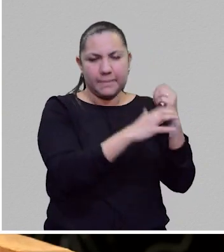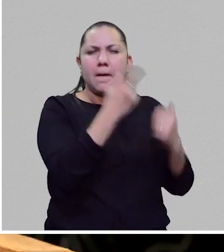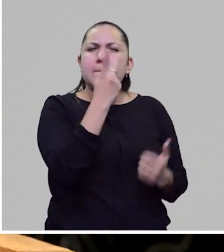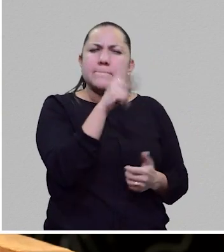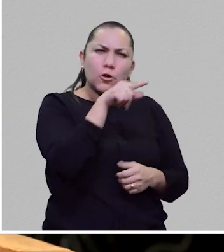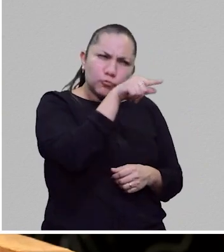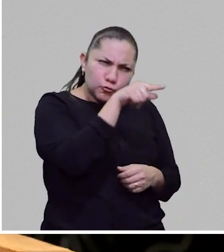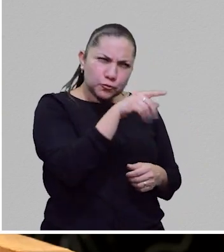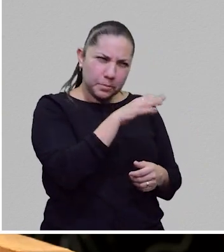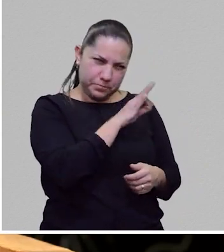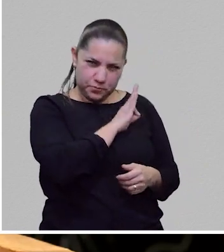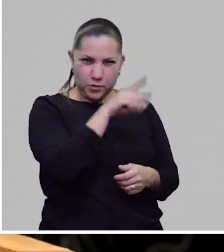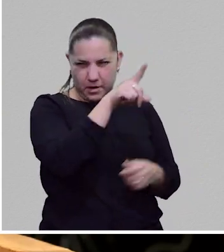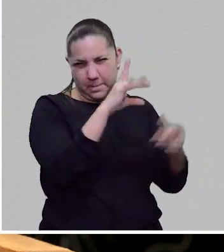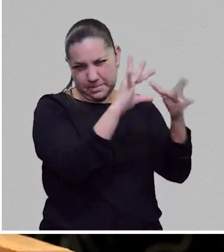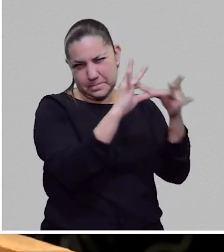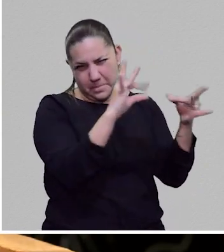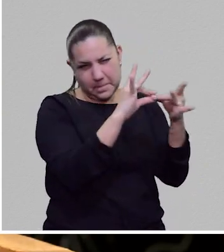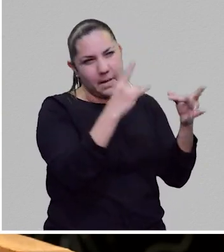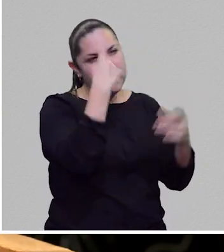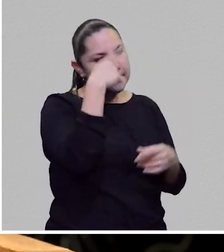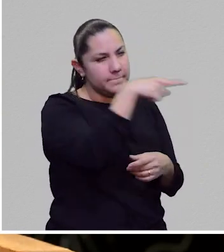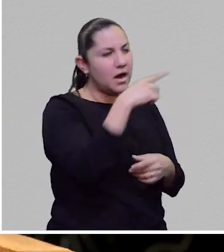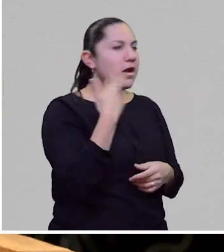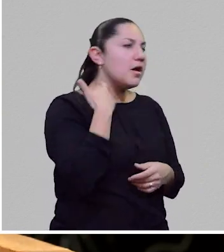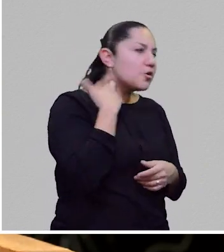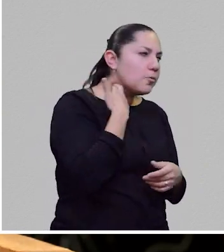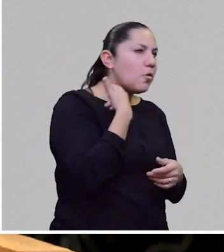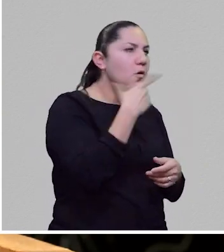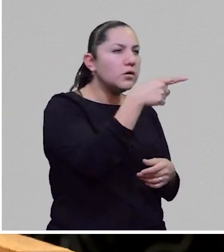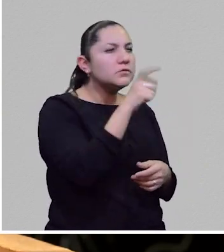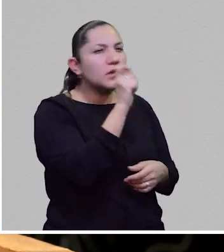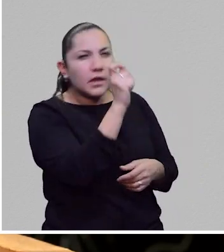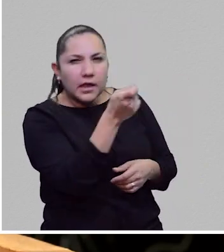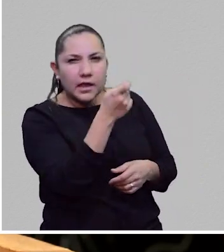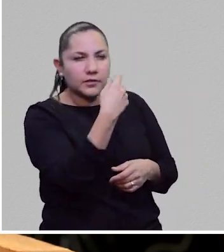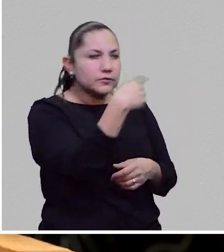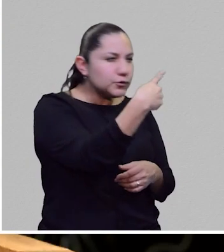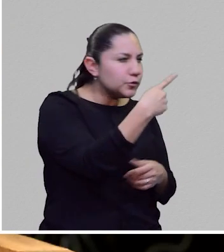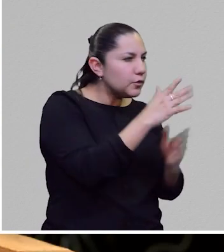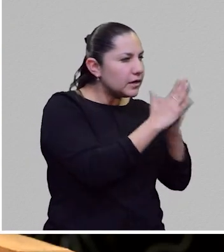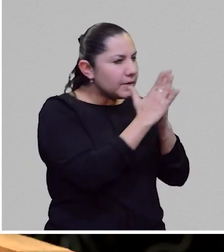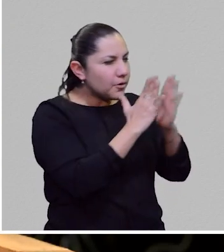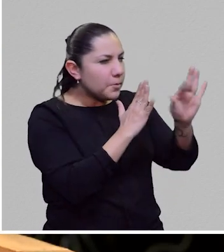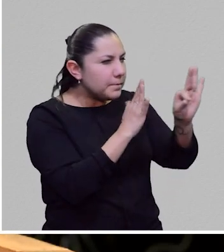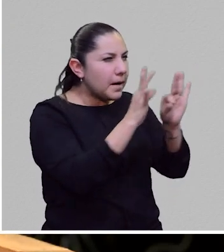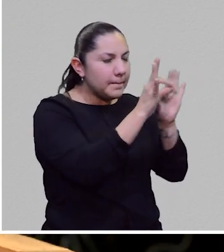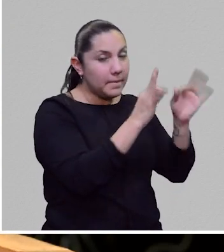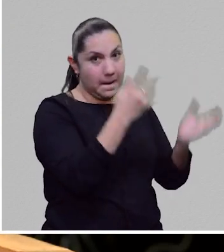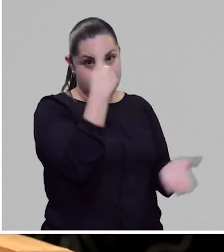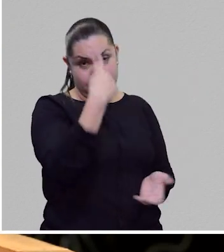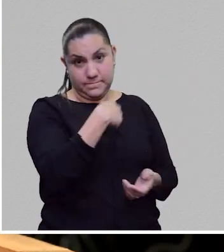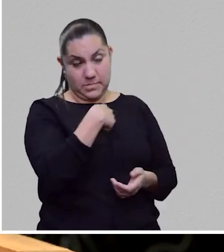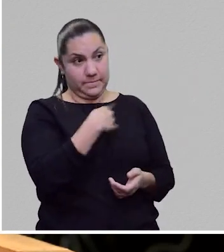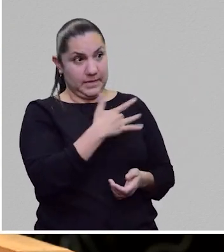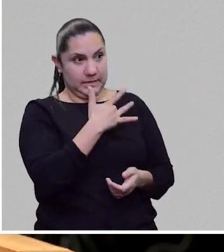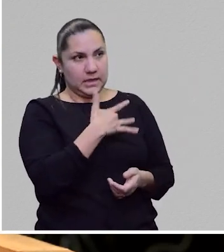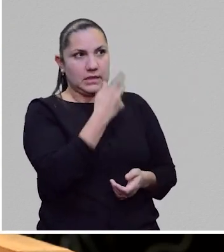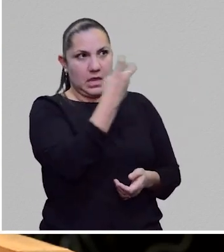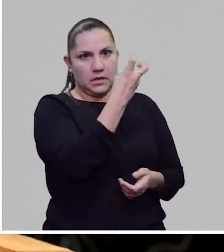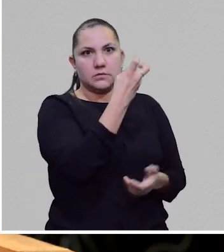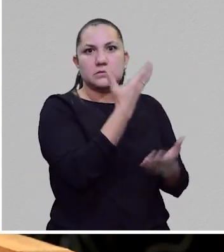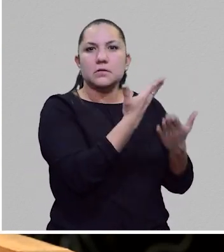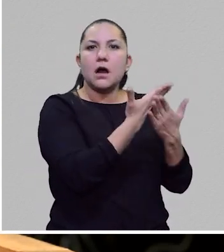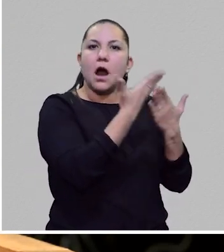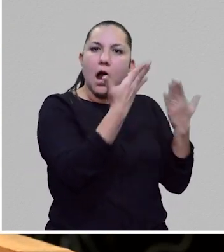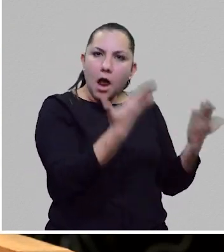buscaste o que nos platicaste un poquito de ellos. Pero, ¿sabes qué? Yo creo que después de lo que hemos hablado, es como todo este mundo, yo creo que se ha detectado la